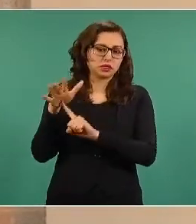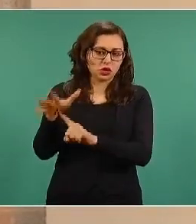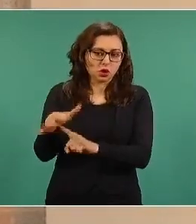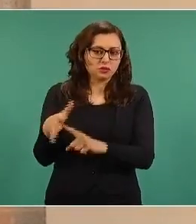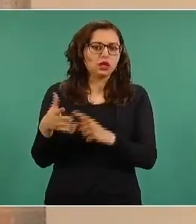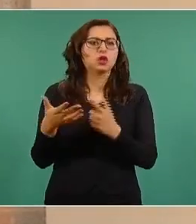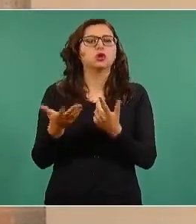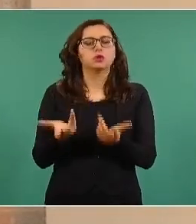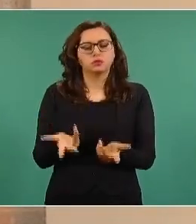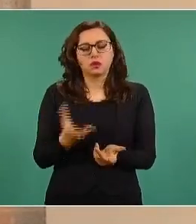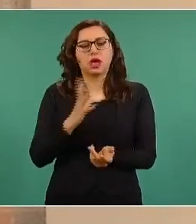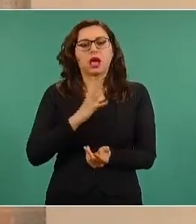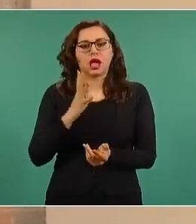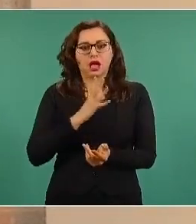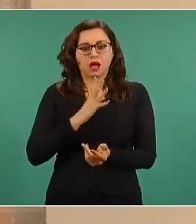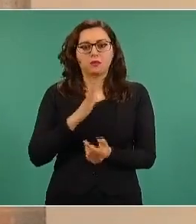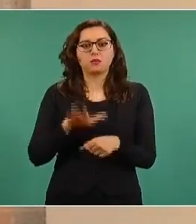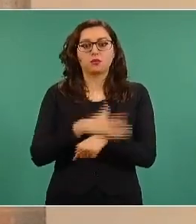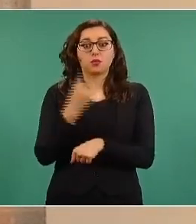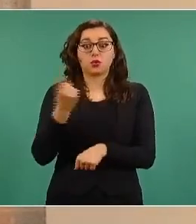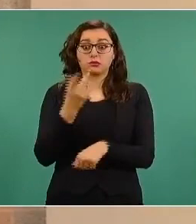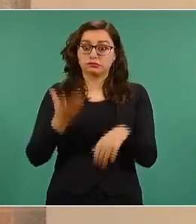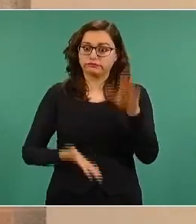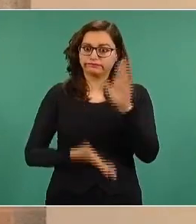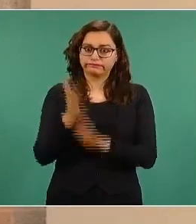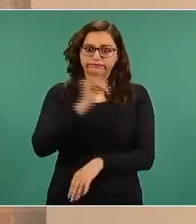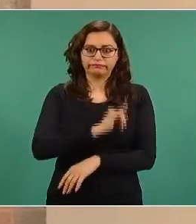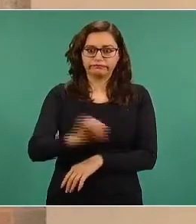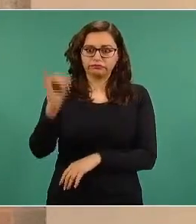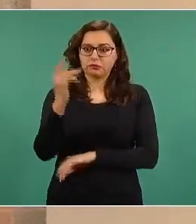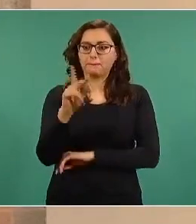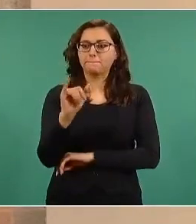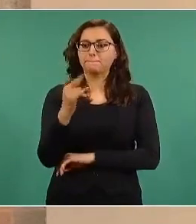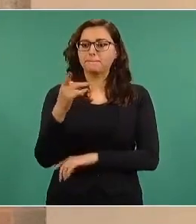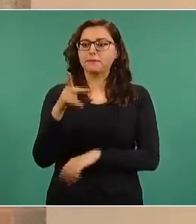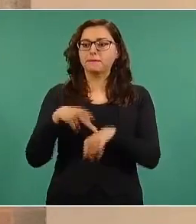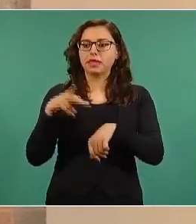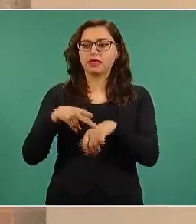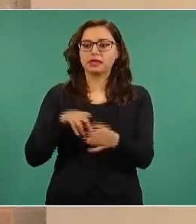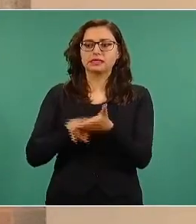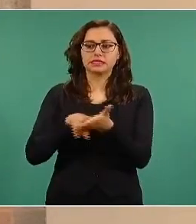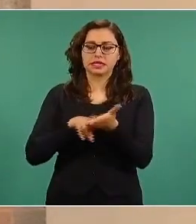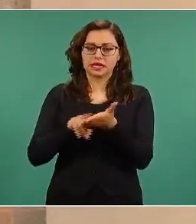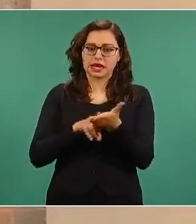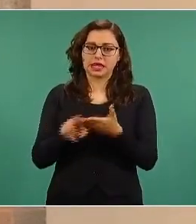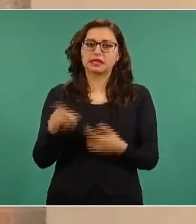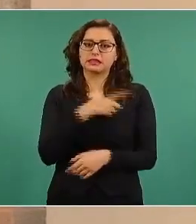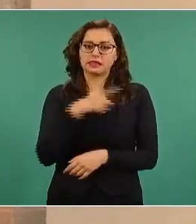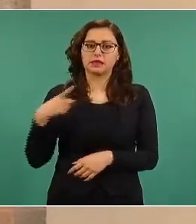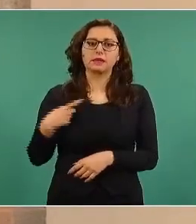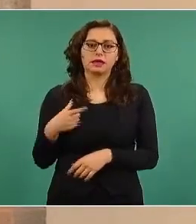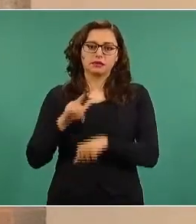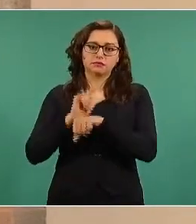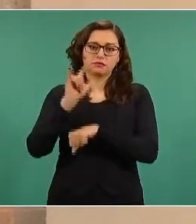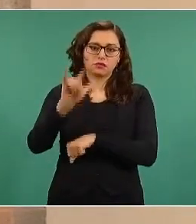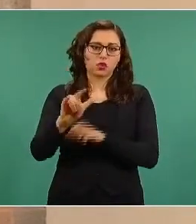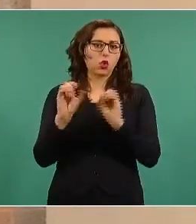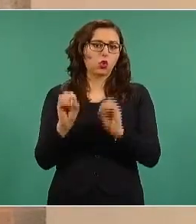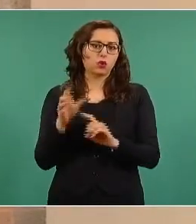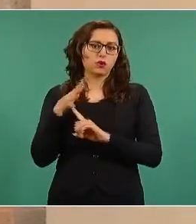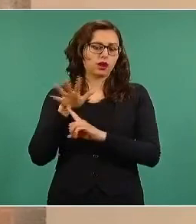hasta Piedras Negras. Entonces, tenemos la necesidad de hacerlo aéreo para poder